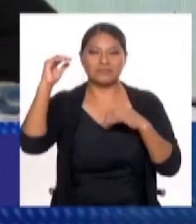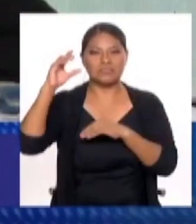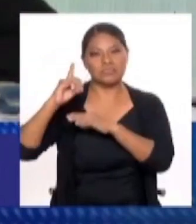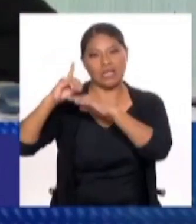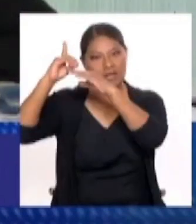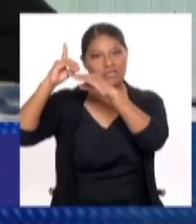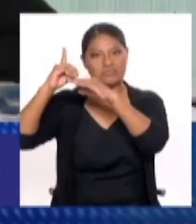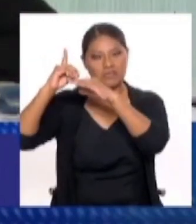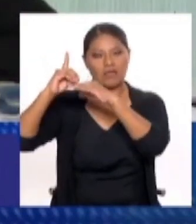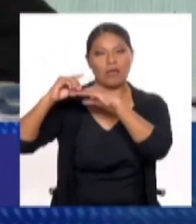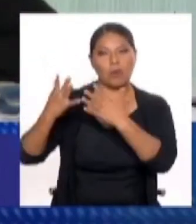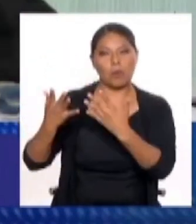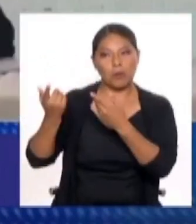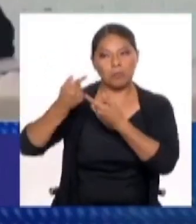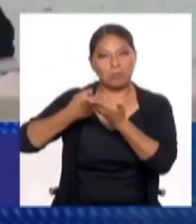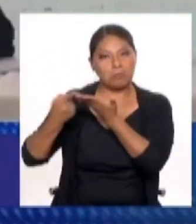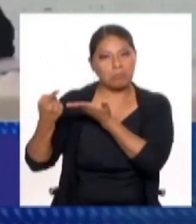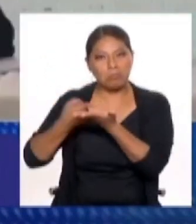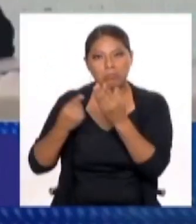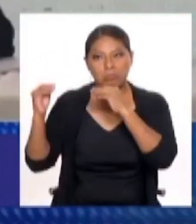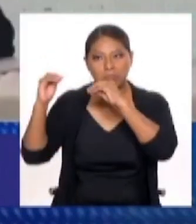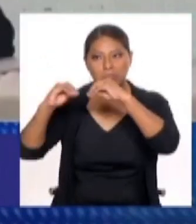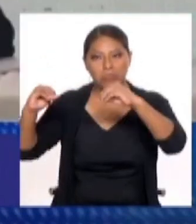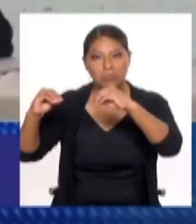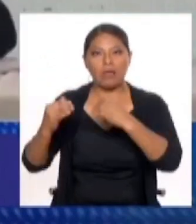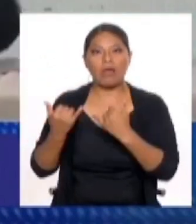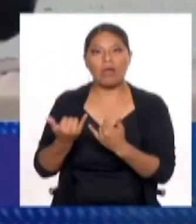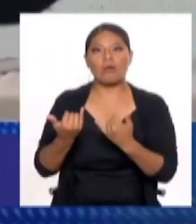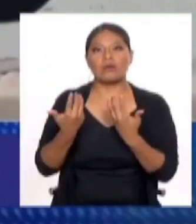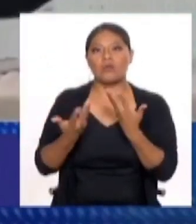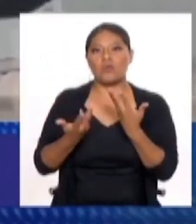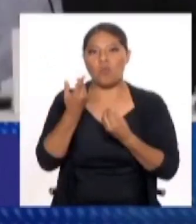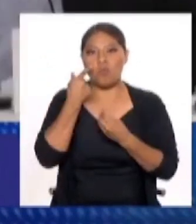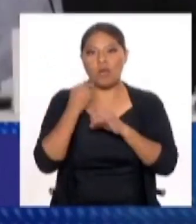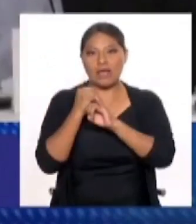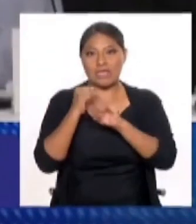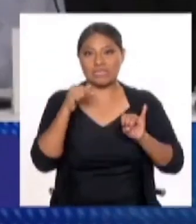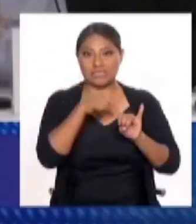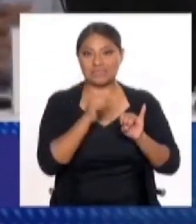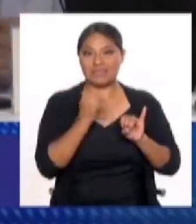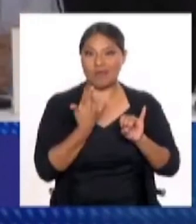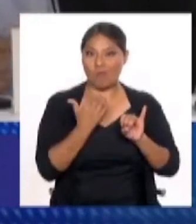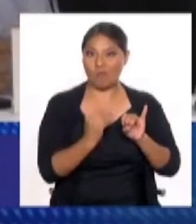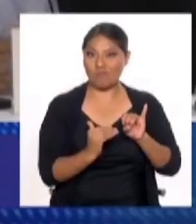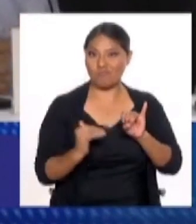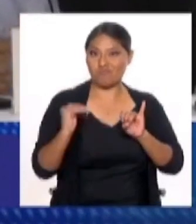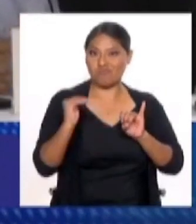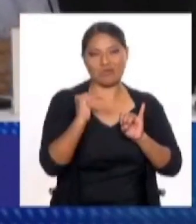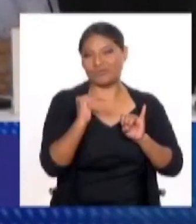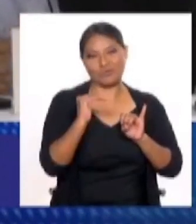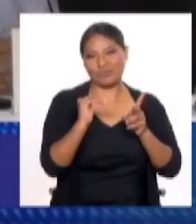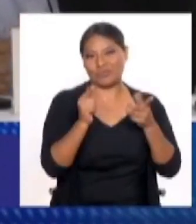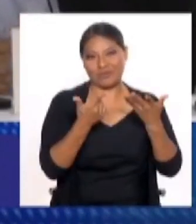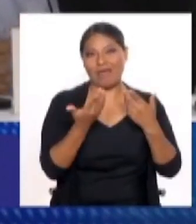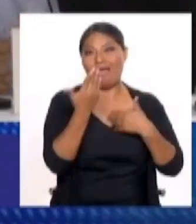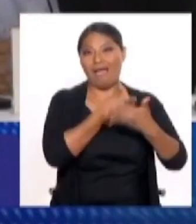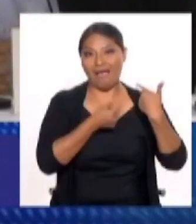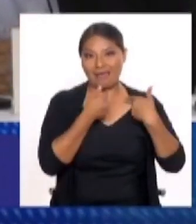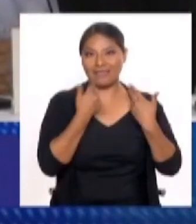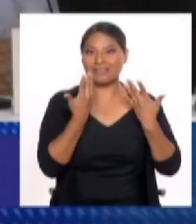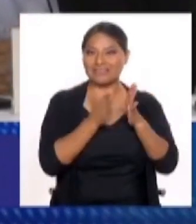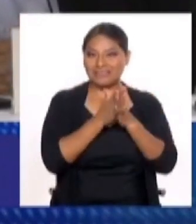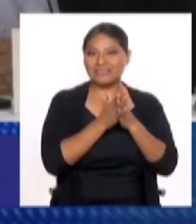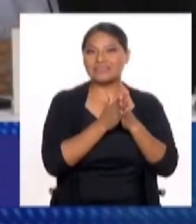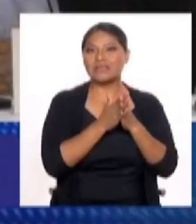Y no hay motivo para tener esperanzas para el lado de la izquierda, de una nueva onda rosa, como se creyó el año pasado,